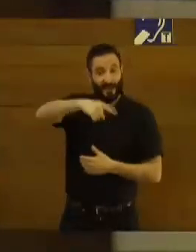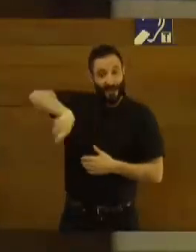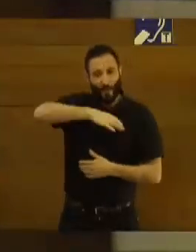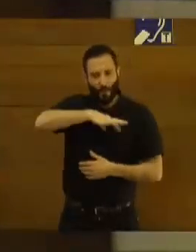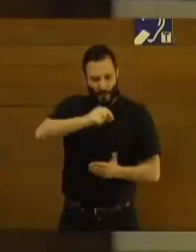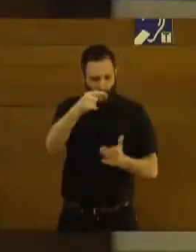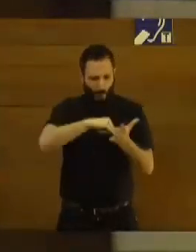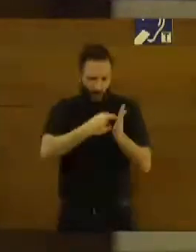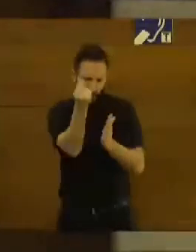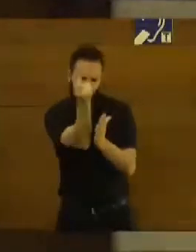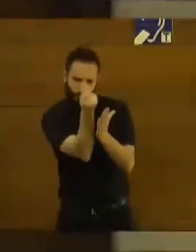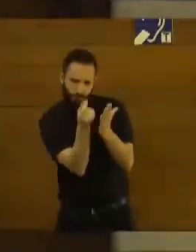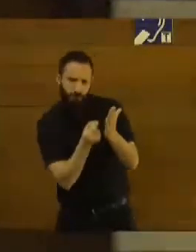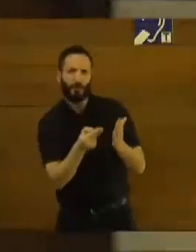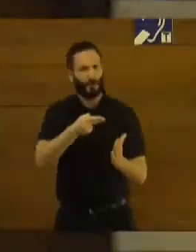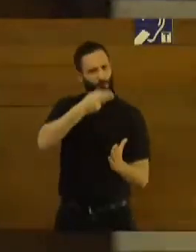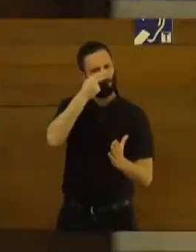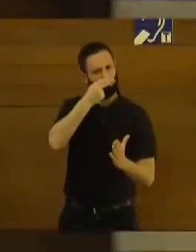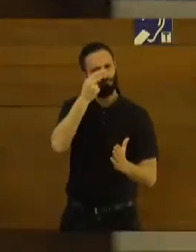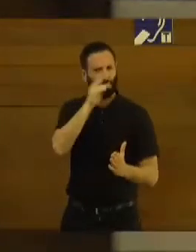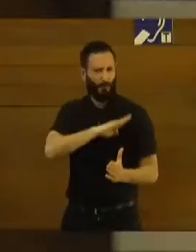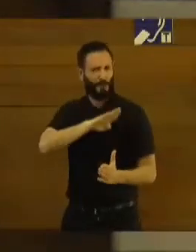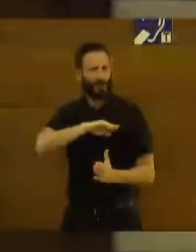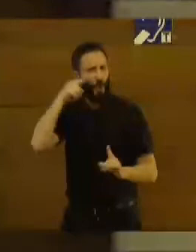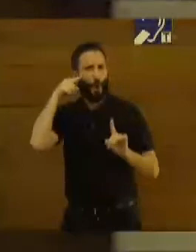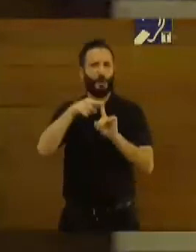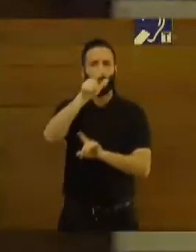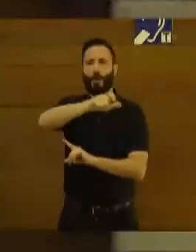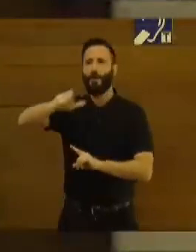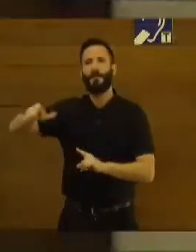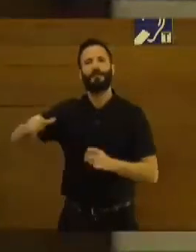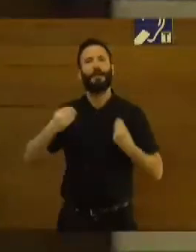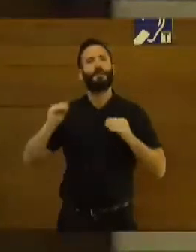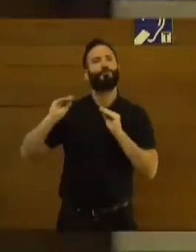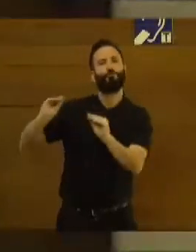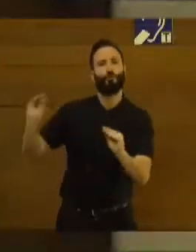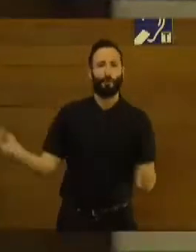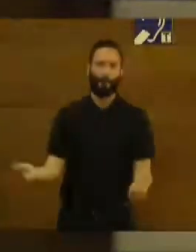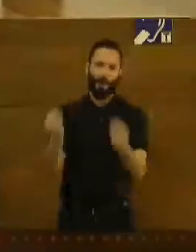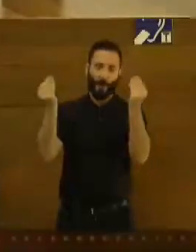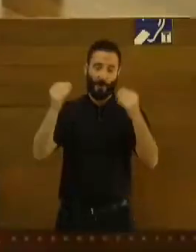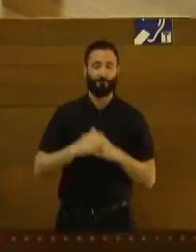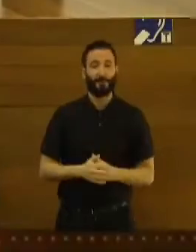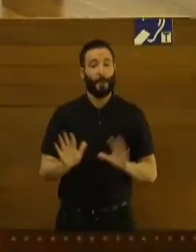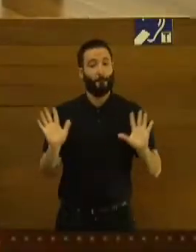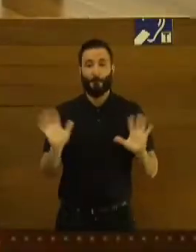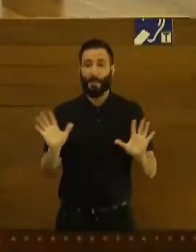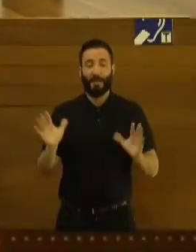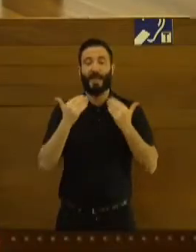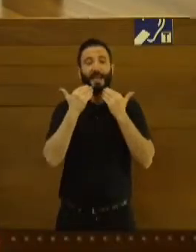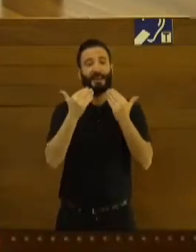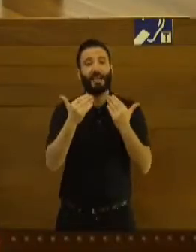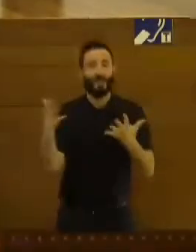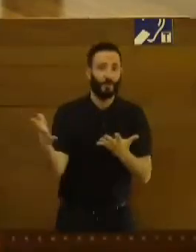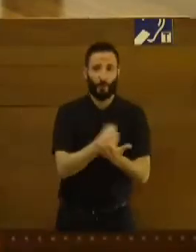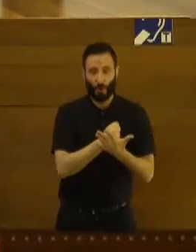diseñar proyectos interesantísimos para mejorar la vida de las personas. Así que nada más, muchas gracias por todo. Y